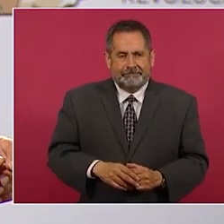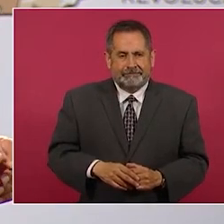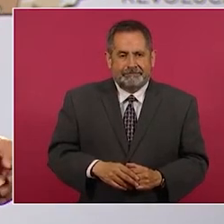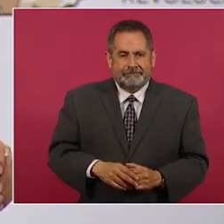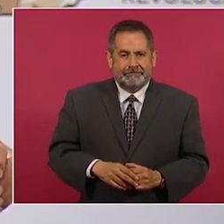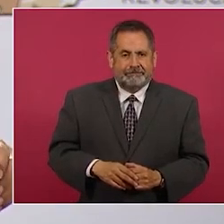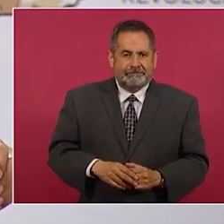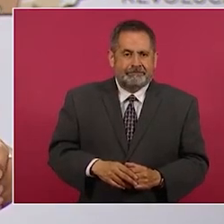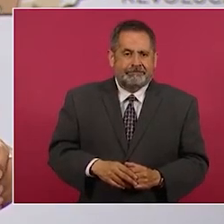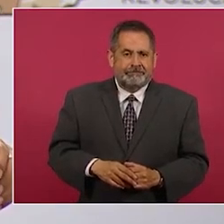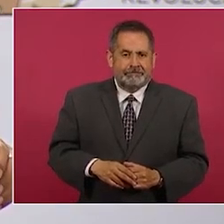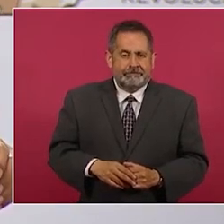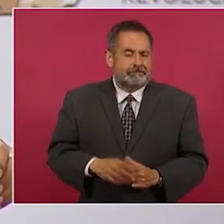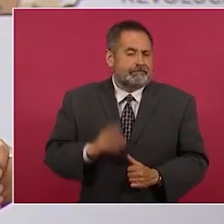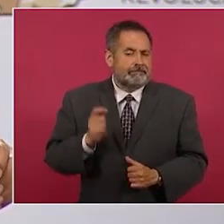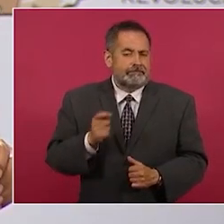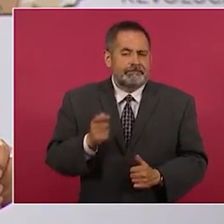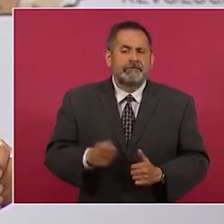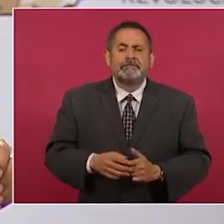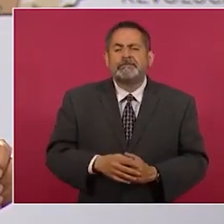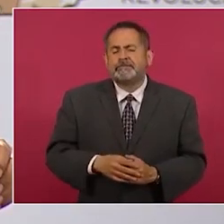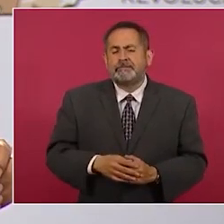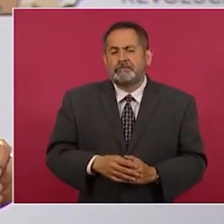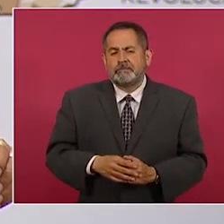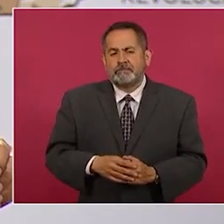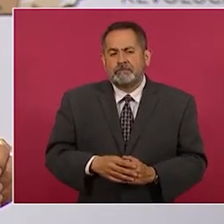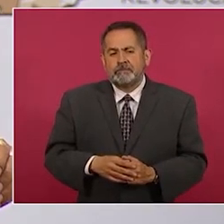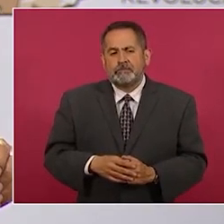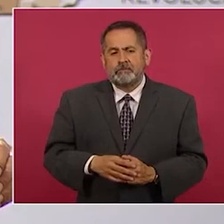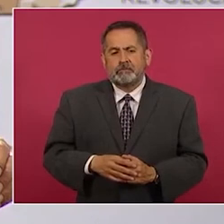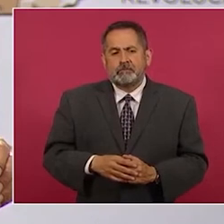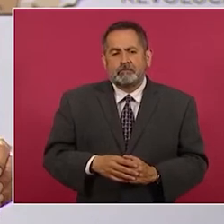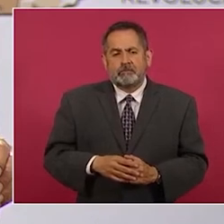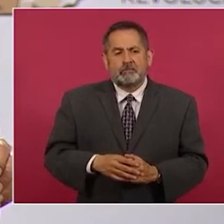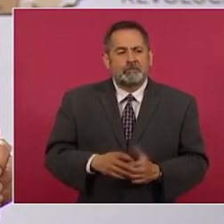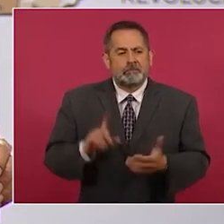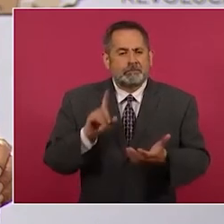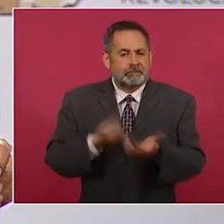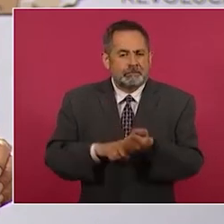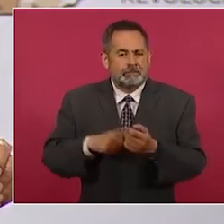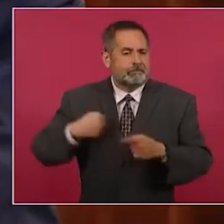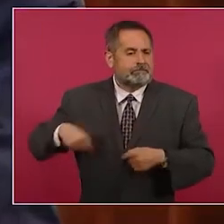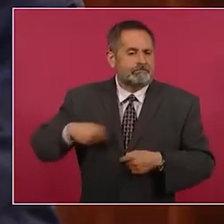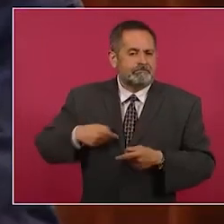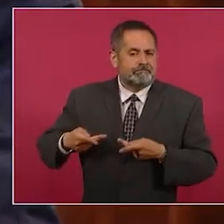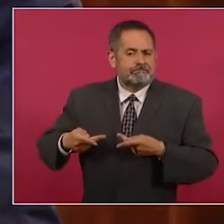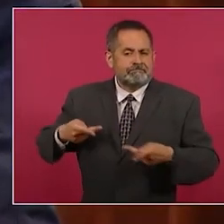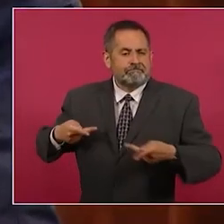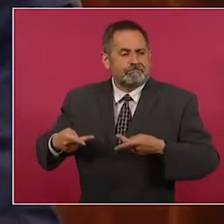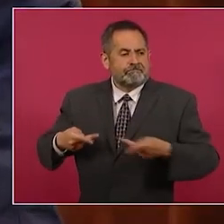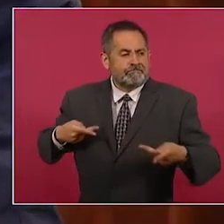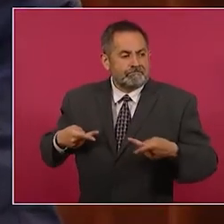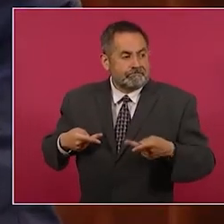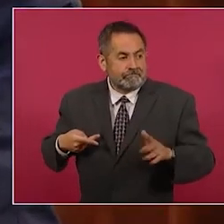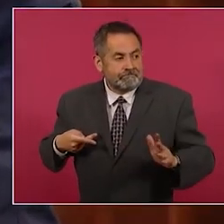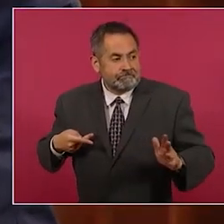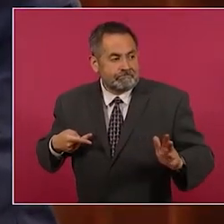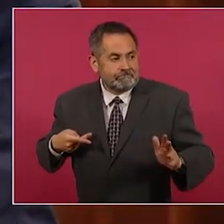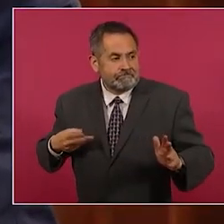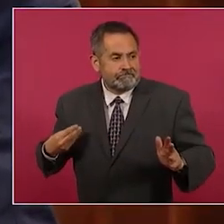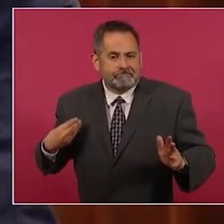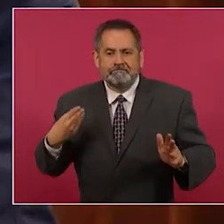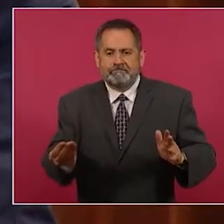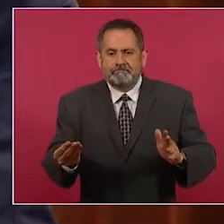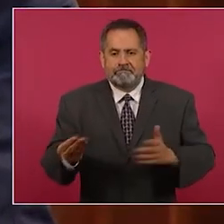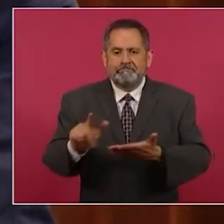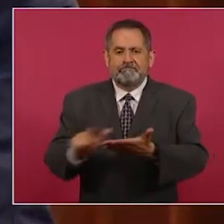porque ya teníamos en proceso la ley